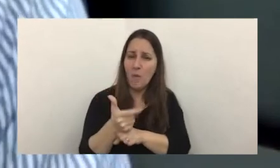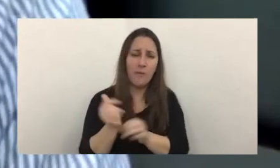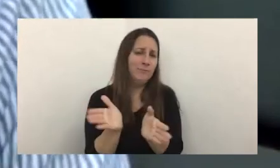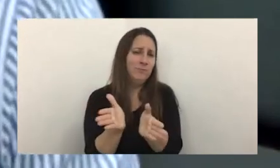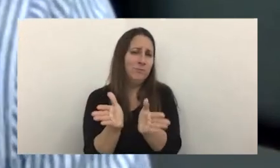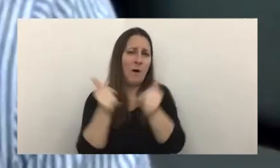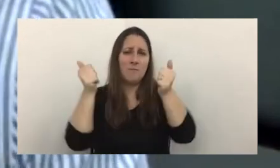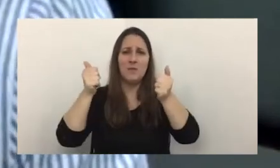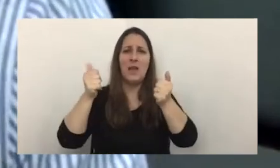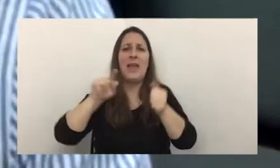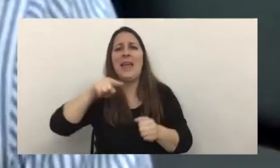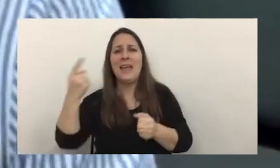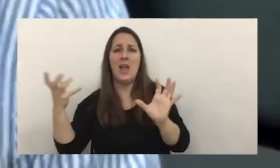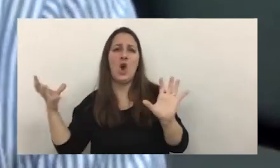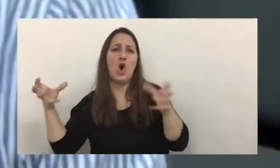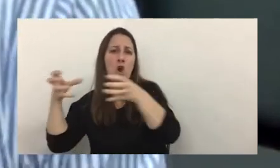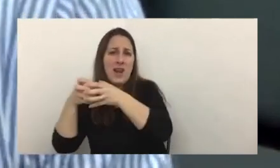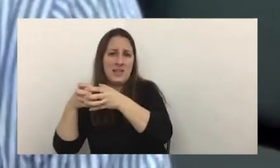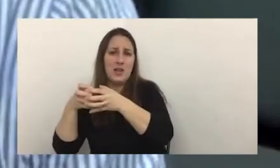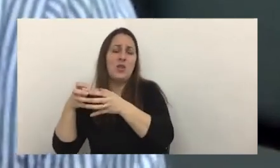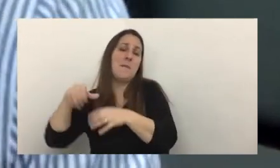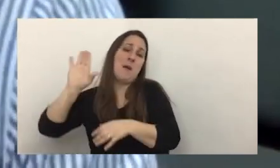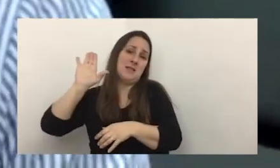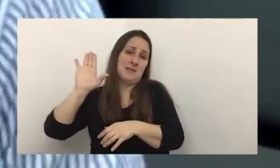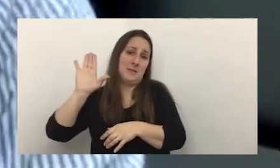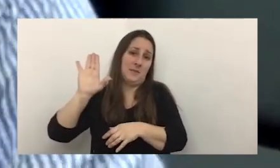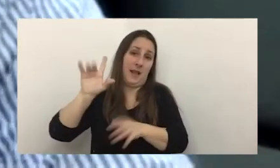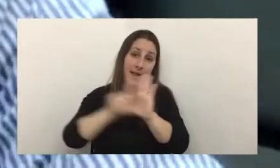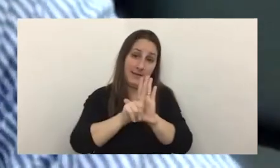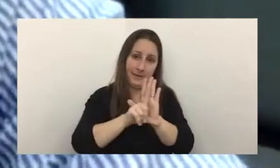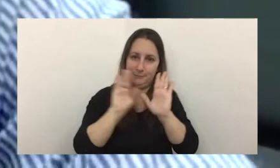que las organizaciones y que ni hablar que las leyes